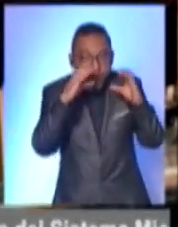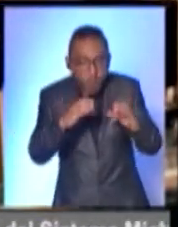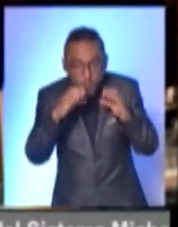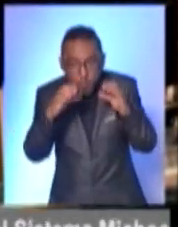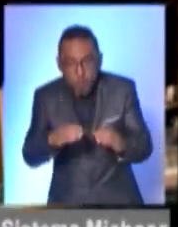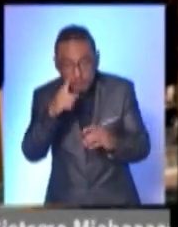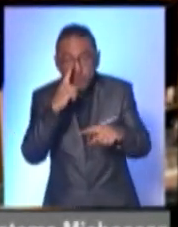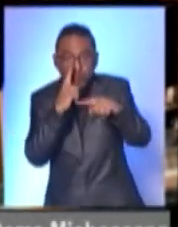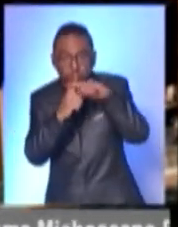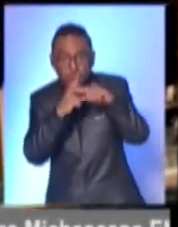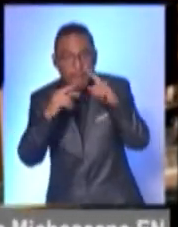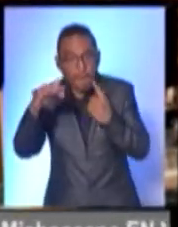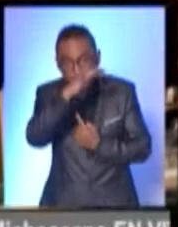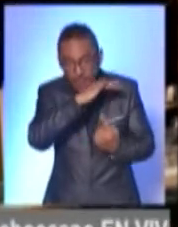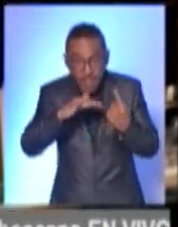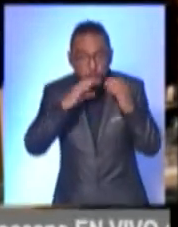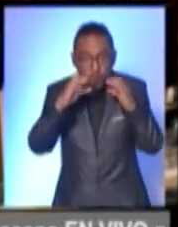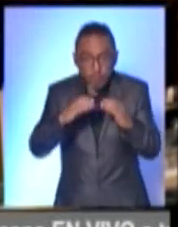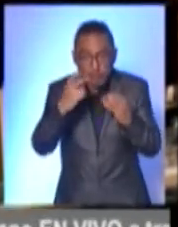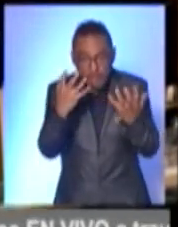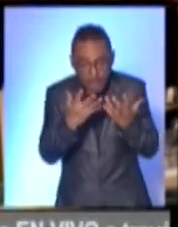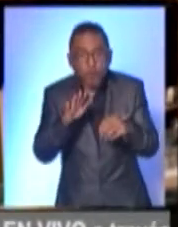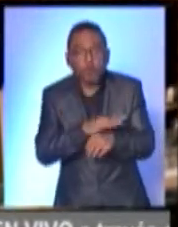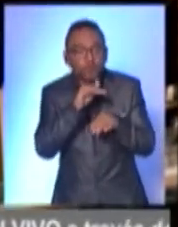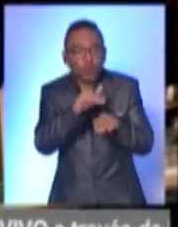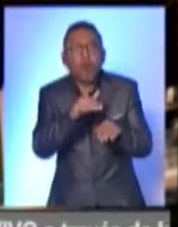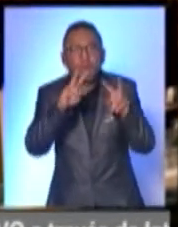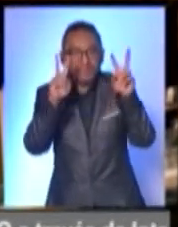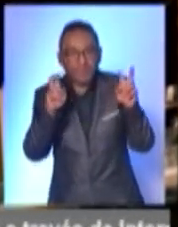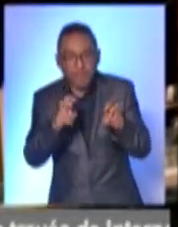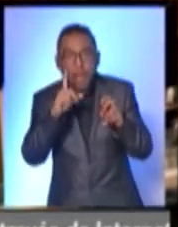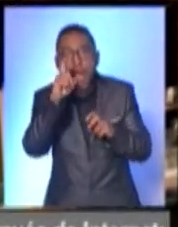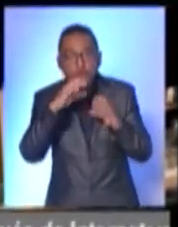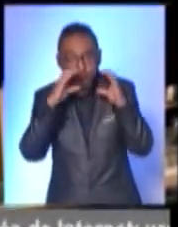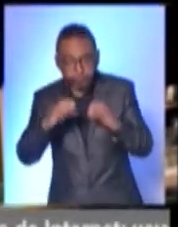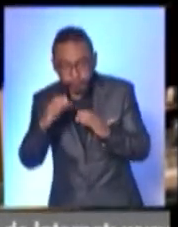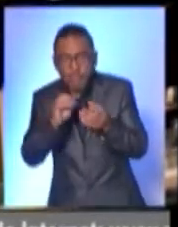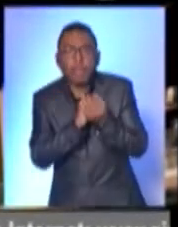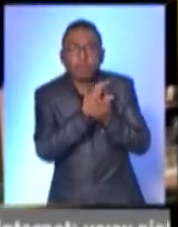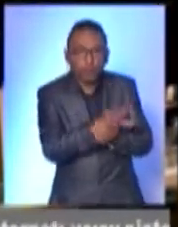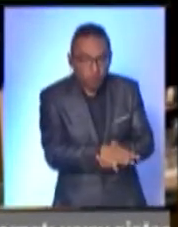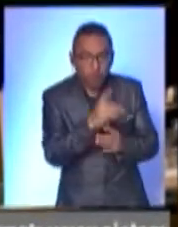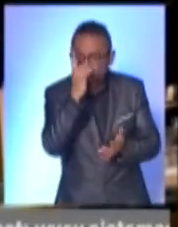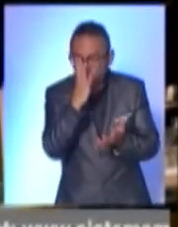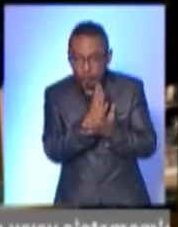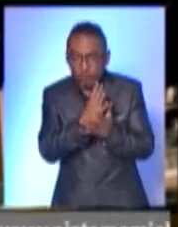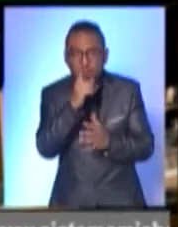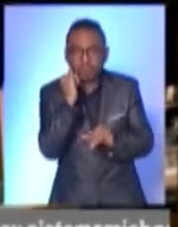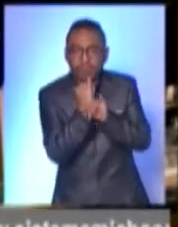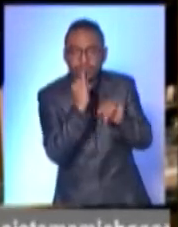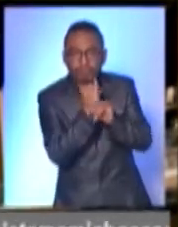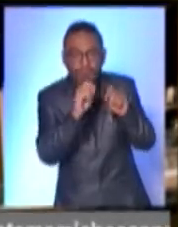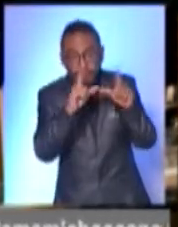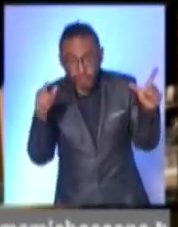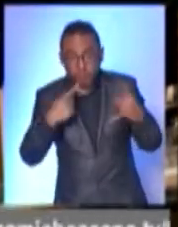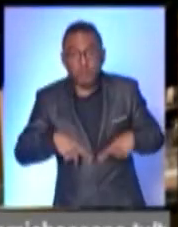mediante la promoción y producción de historias de calidad sobre el cuidado del agua. Las inscripciones se realizarán exclusivamente en línea y el participante